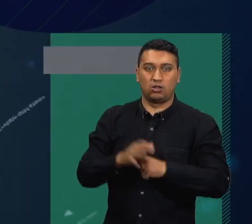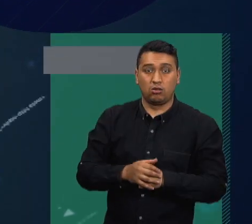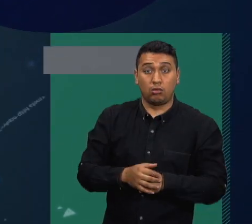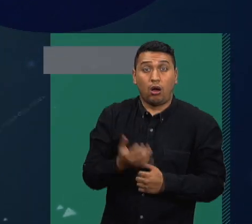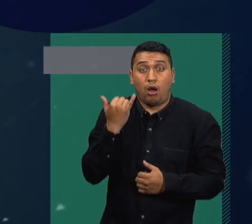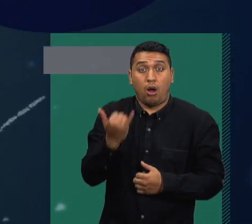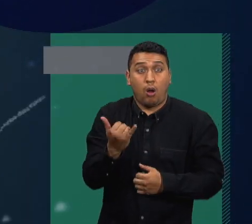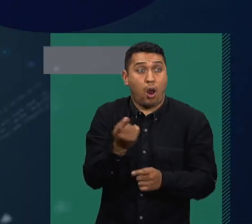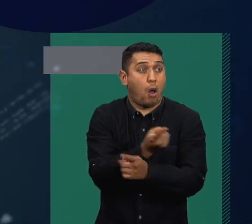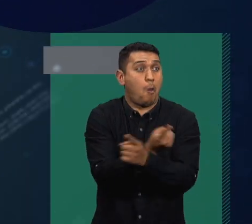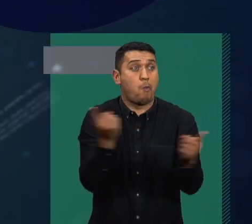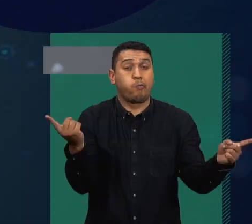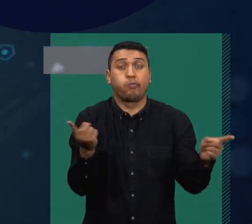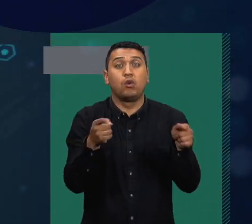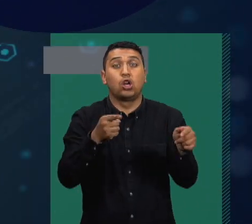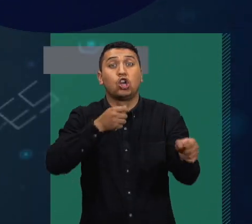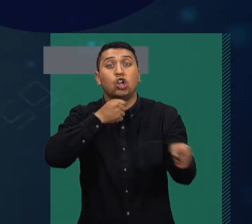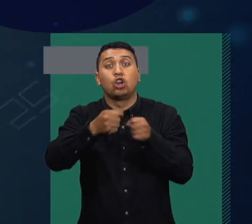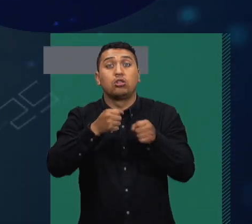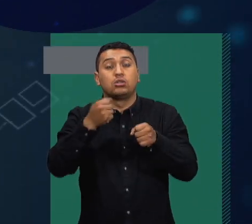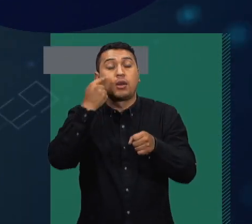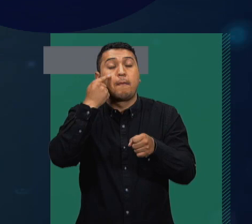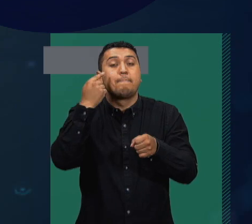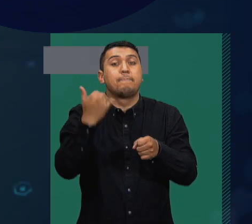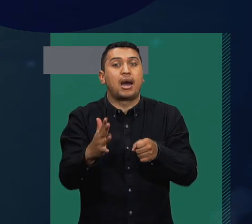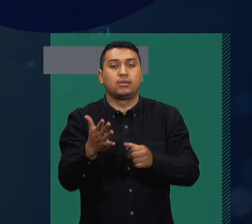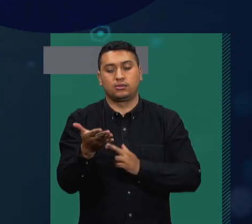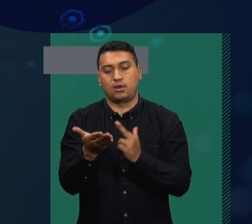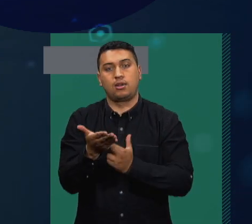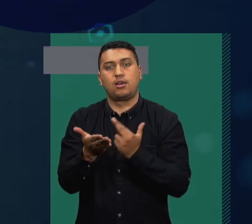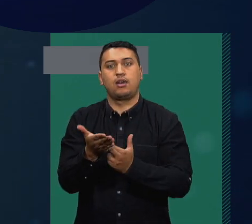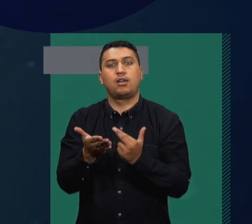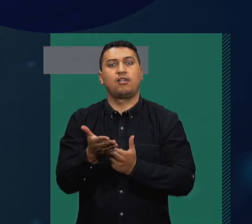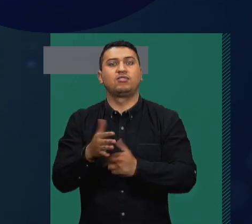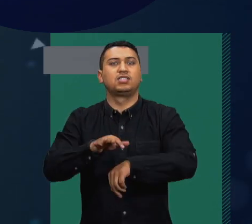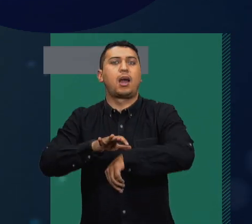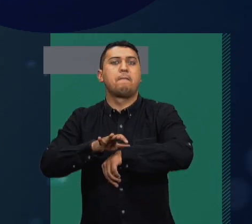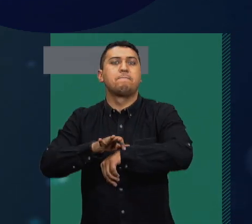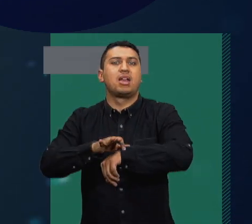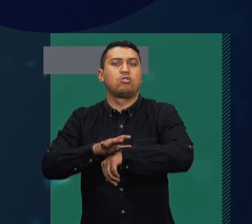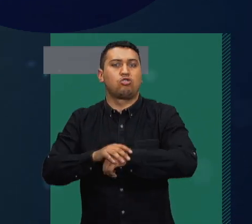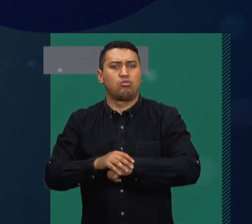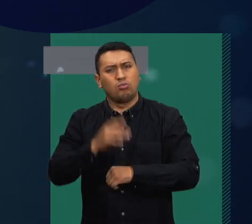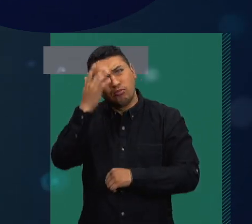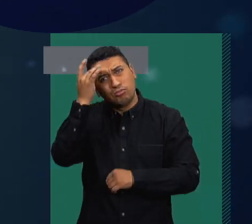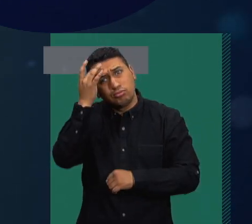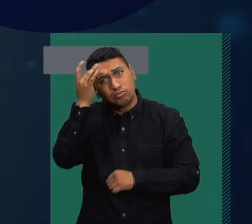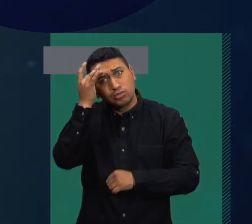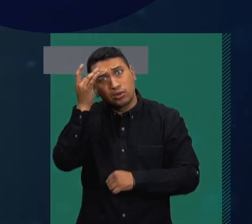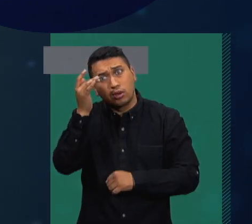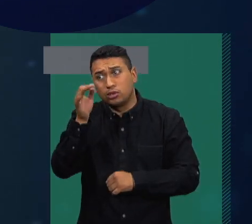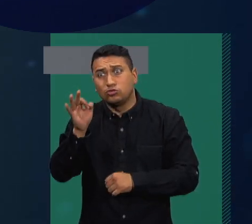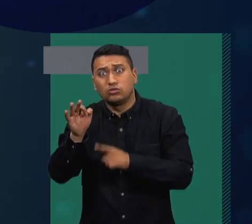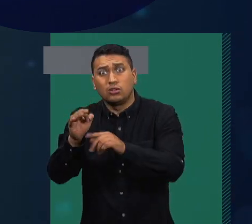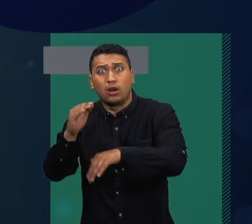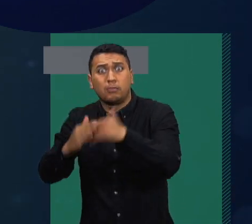parecen una revista médica todos los días. Empiezan todos los noticieros con enfermos, muertos, niños infectados, contaminados. Esto